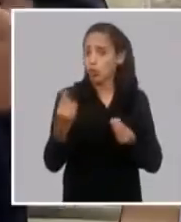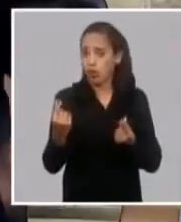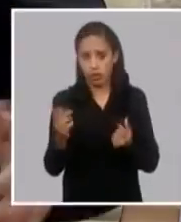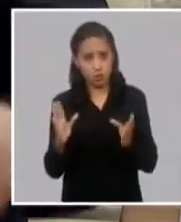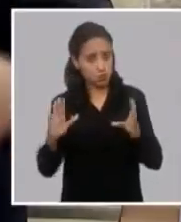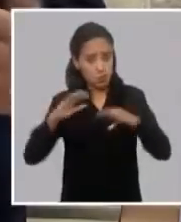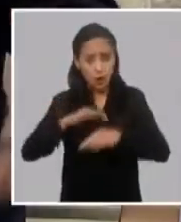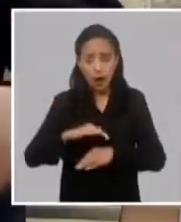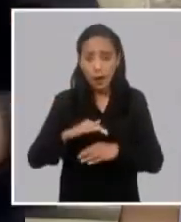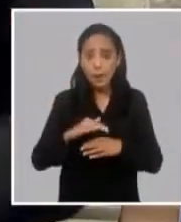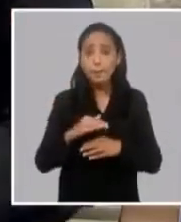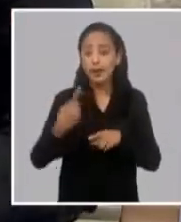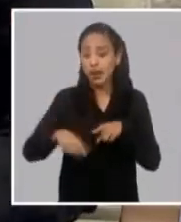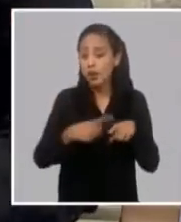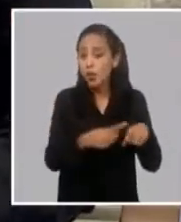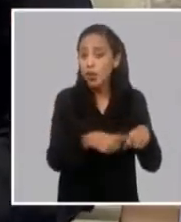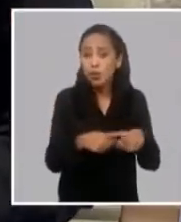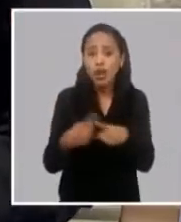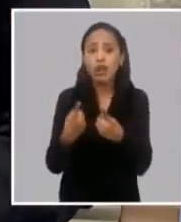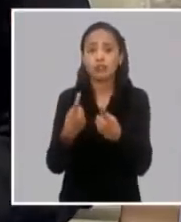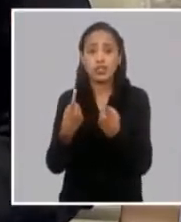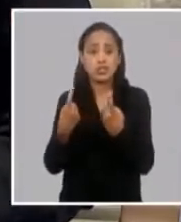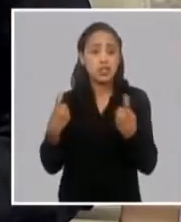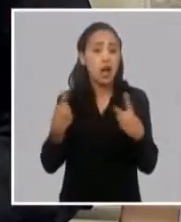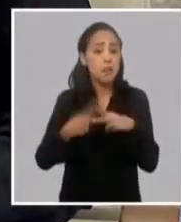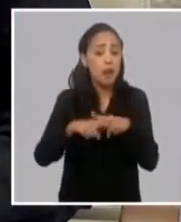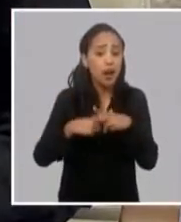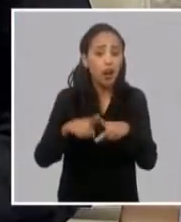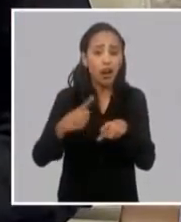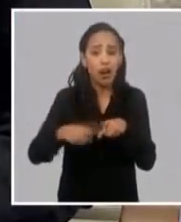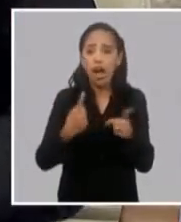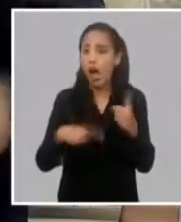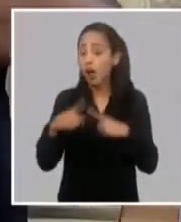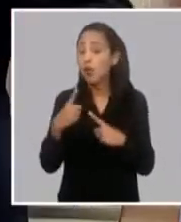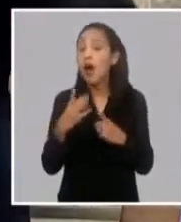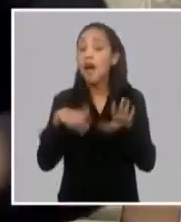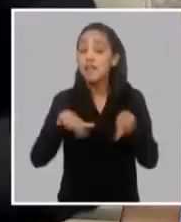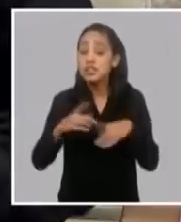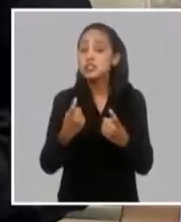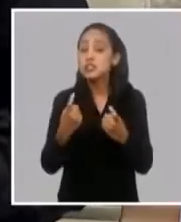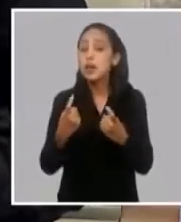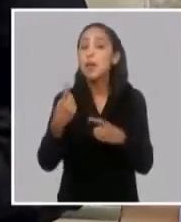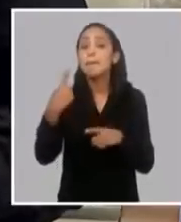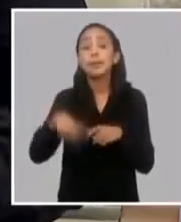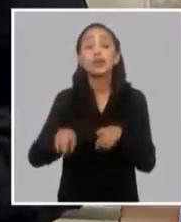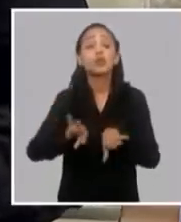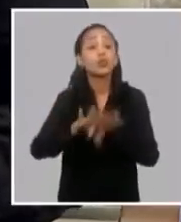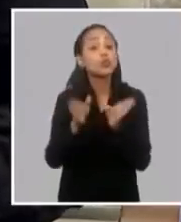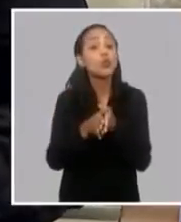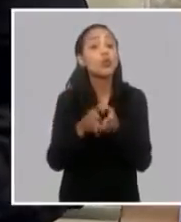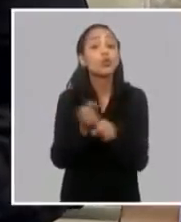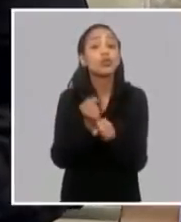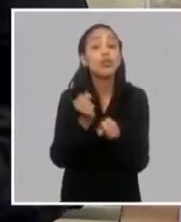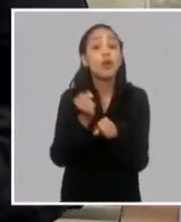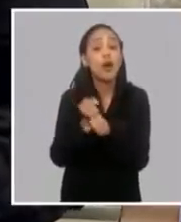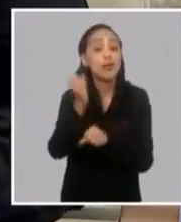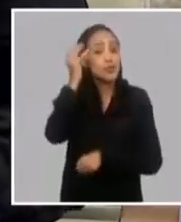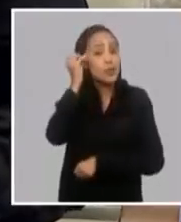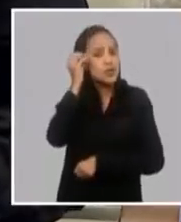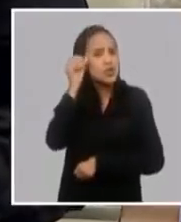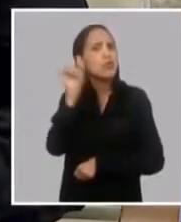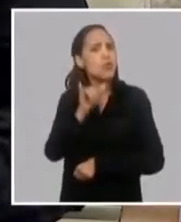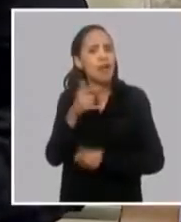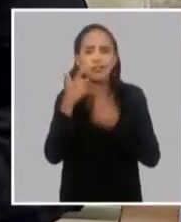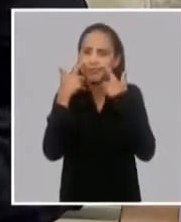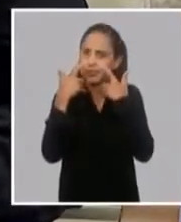bueno, con tremendo esfuerzo se han ido buscando algunos presupuestos, más toda la innovación, el trabajo de los